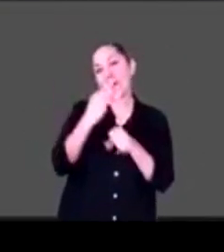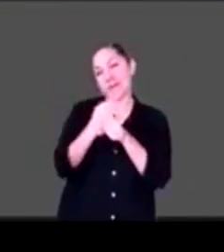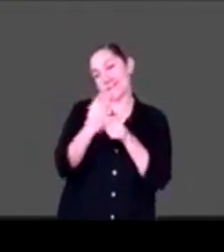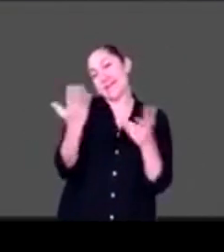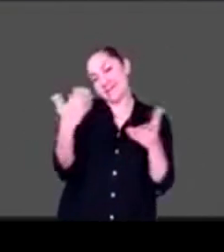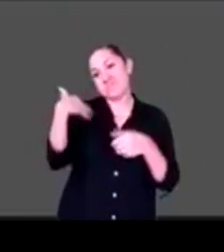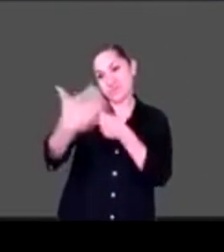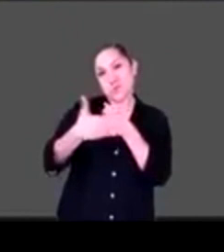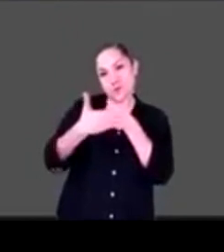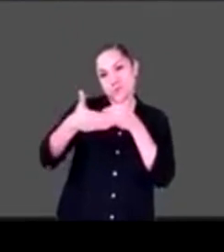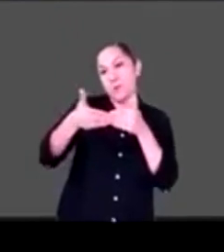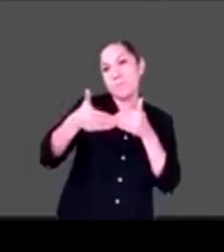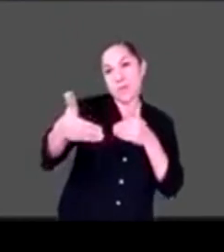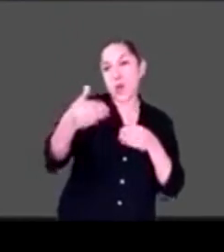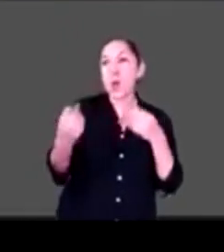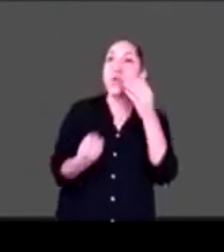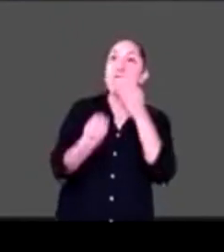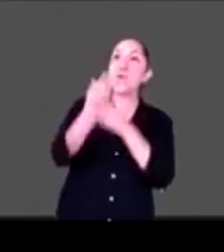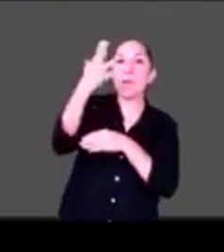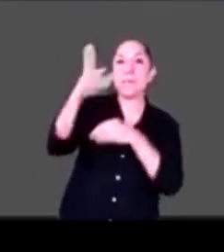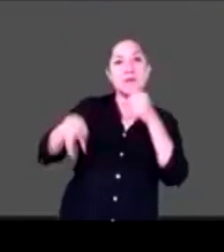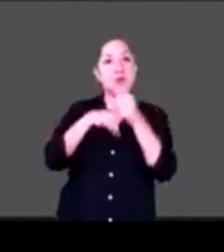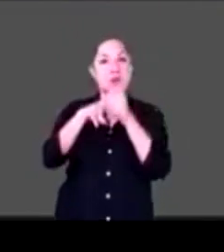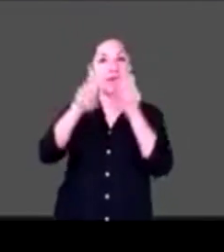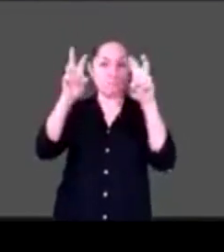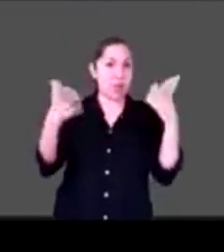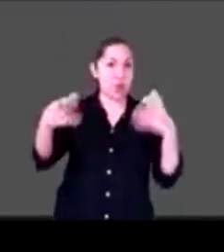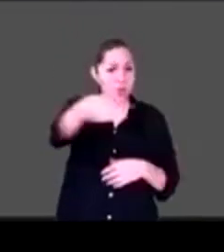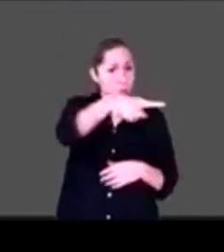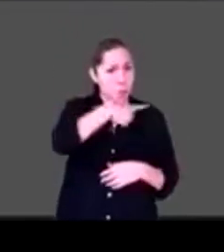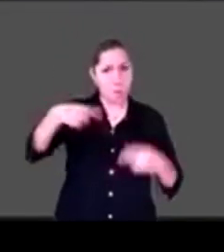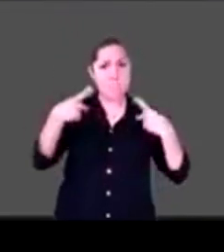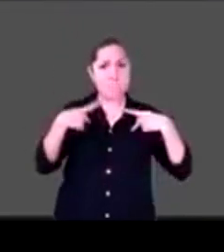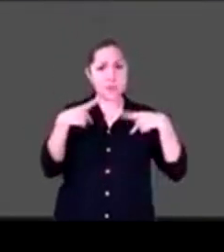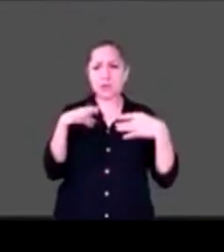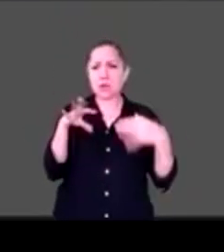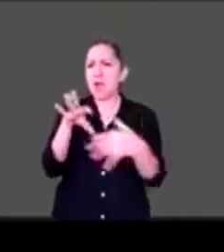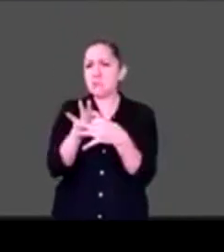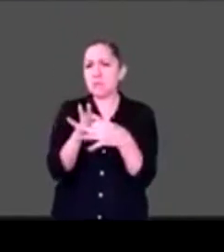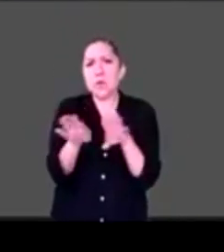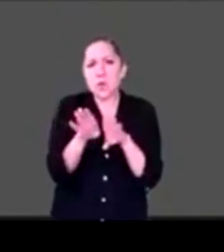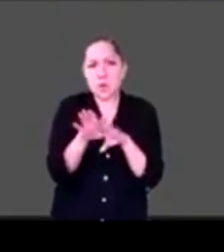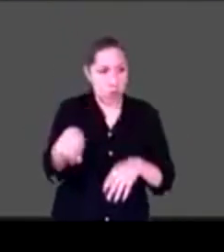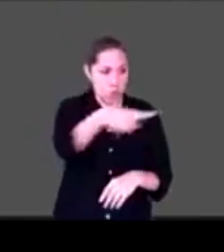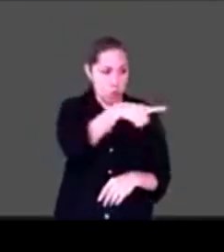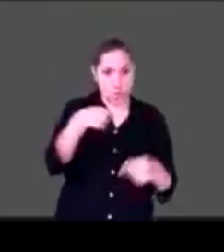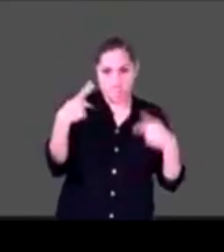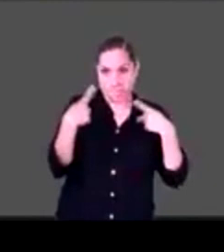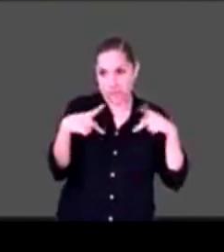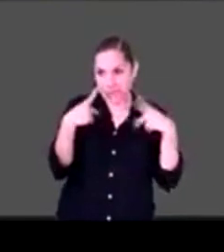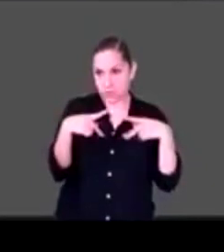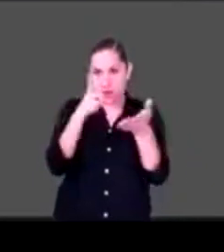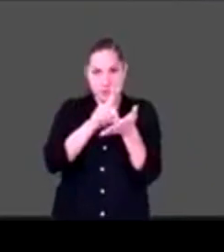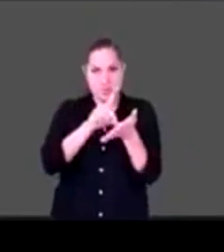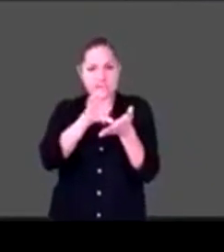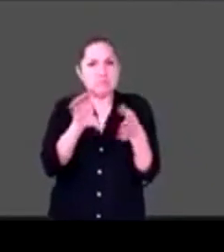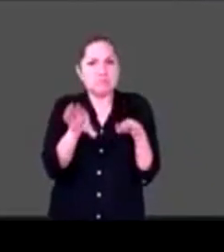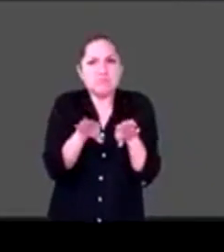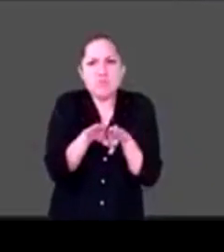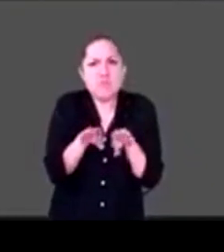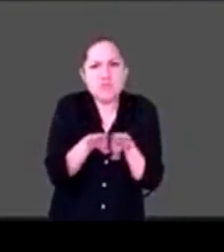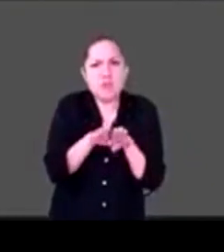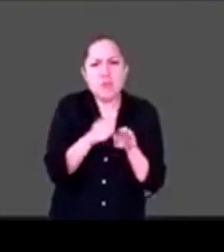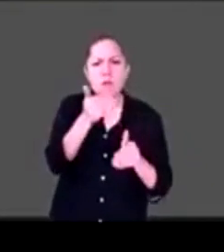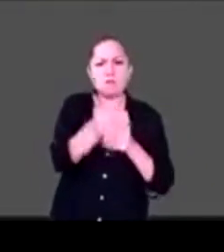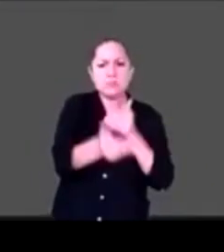cómo nos vamos a replantear esa nueva normalidad también las personas con discapacidad, que decía yo su momento, ¿no? ¿Cómo vamos a regresar a esos trabajos? Siendo